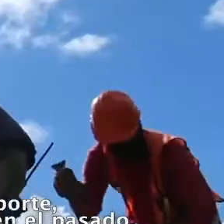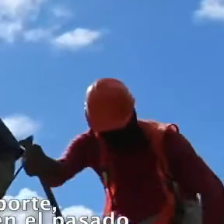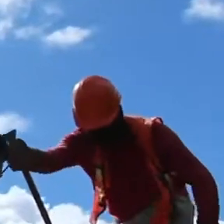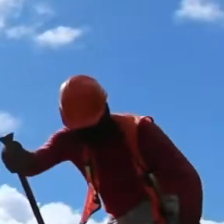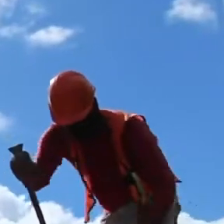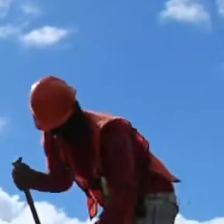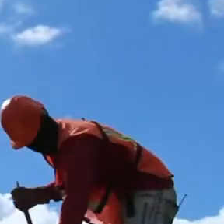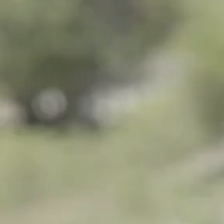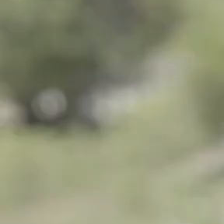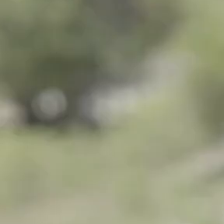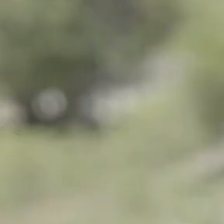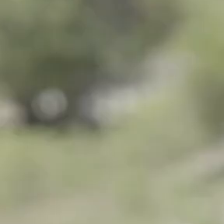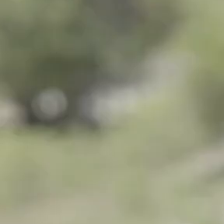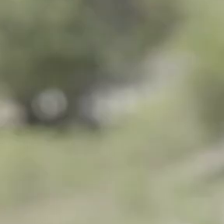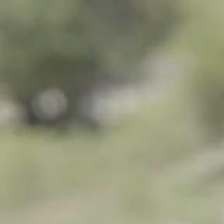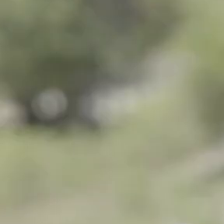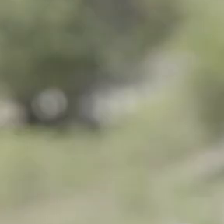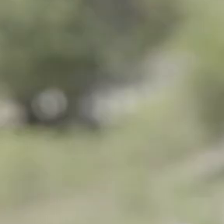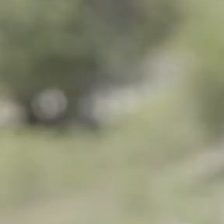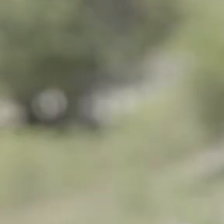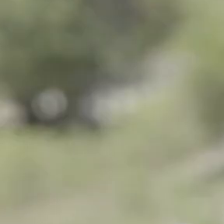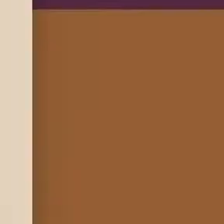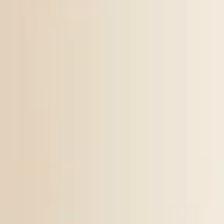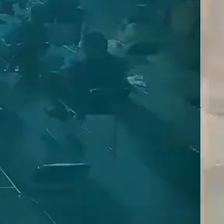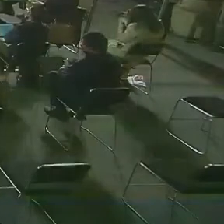pasado. El tren Maya avanza.